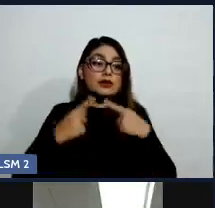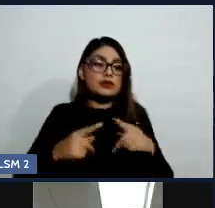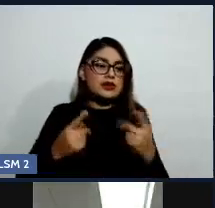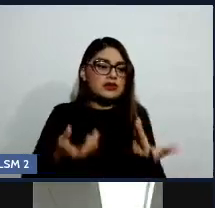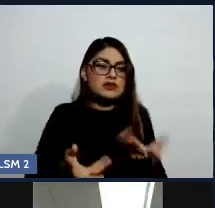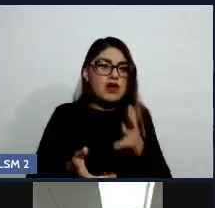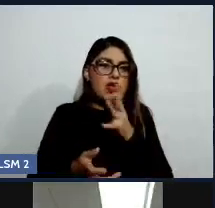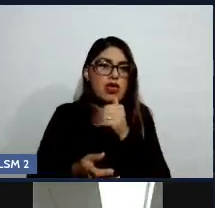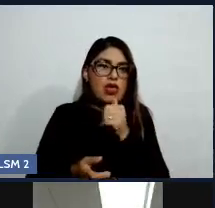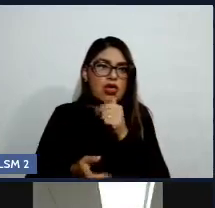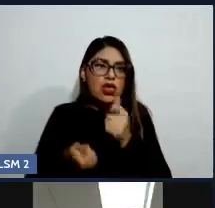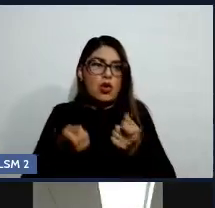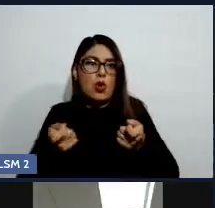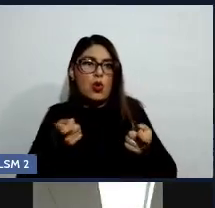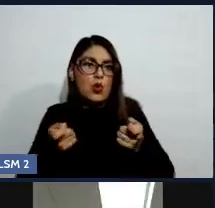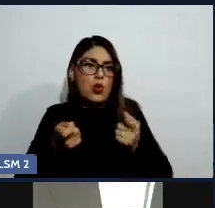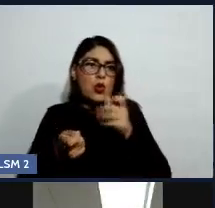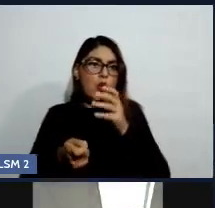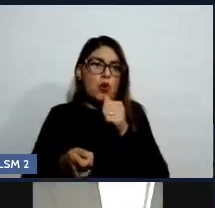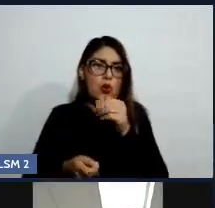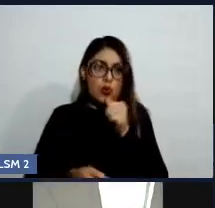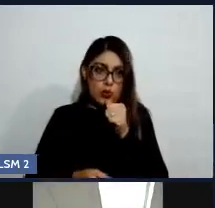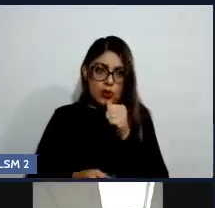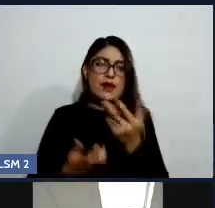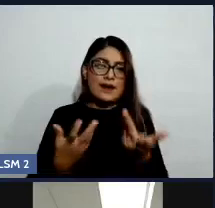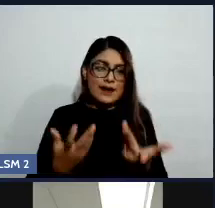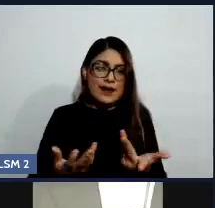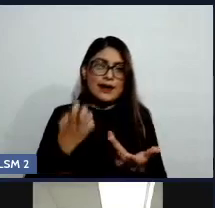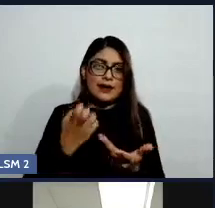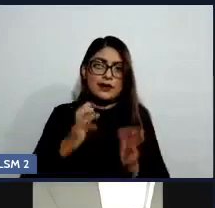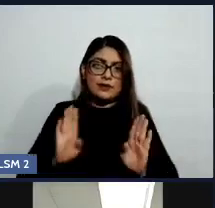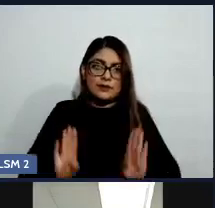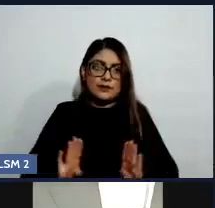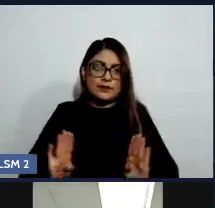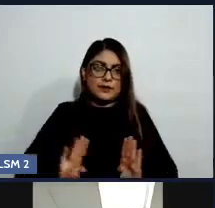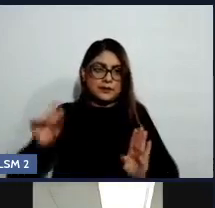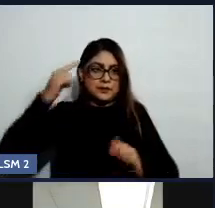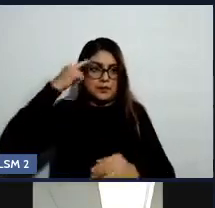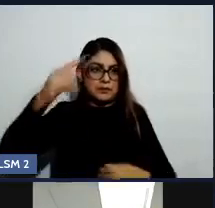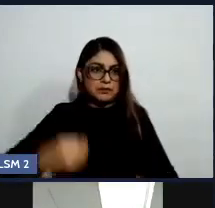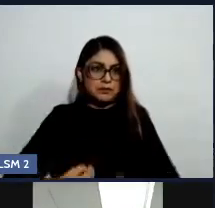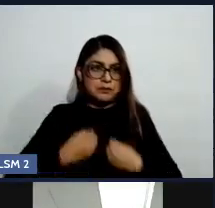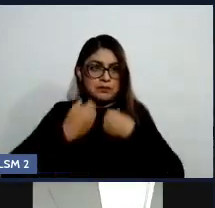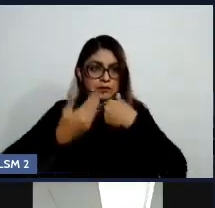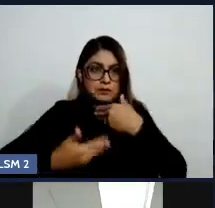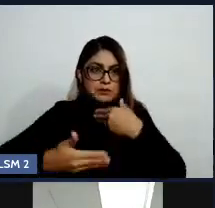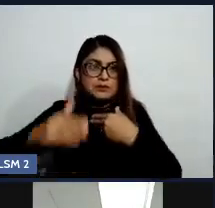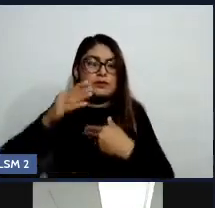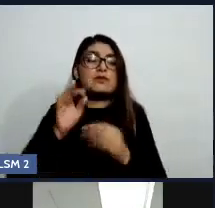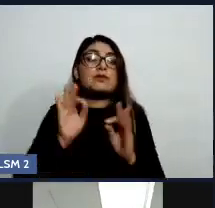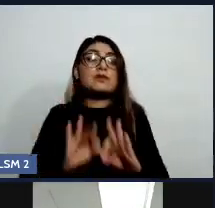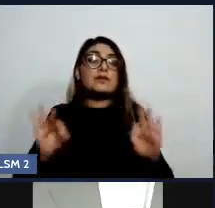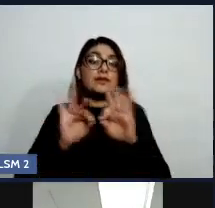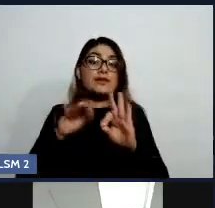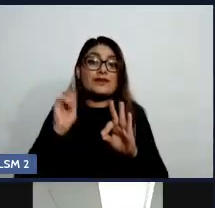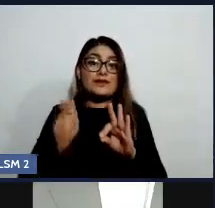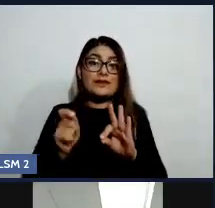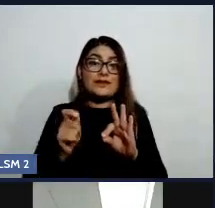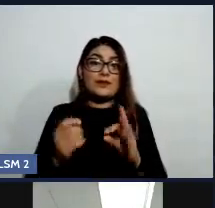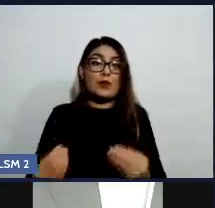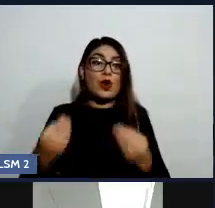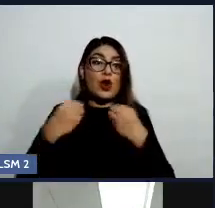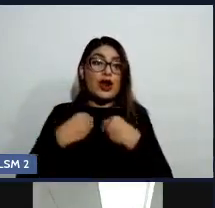Entonces, alguna de las habilidades también para la vida es desarrollar la resiliencia, que es justo esa